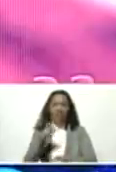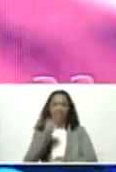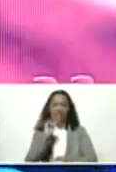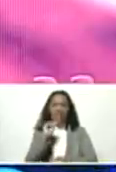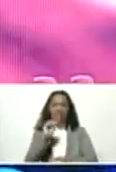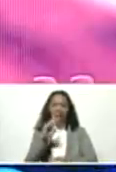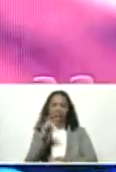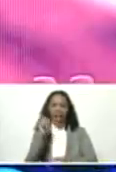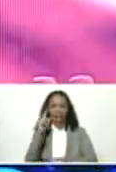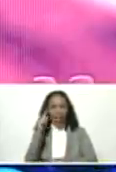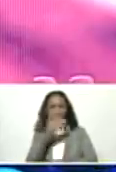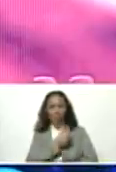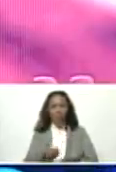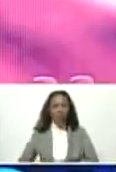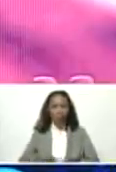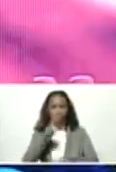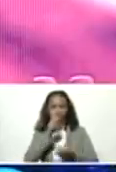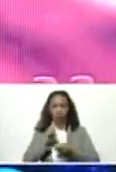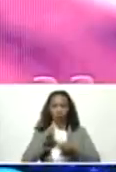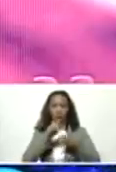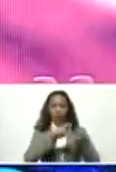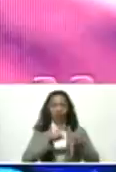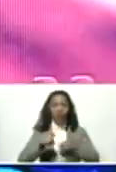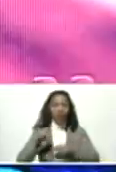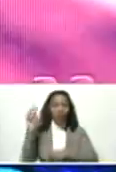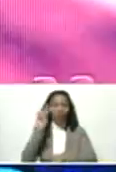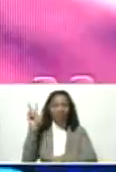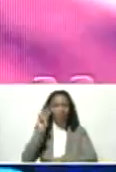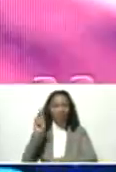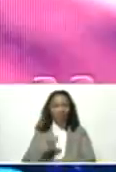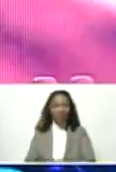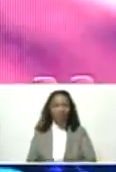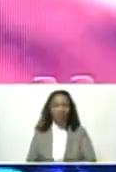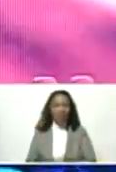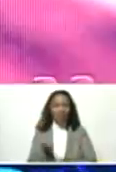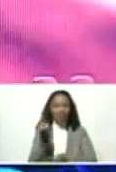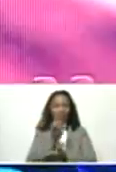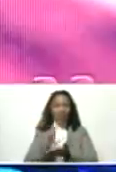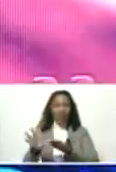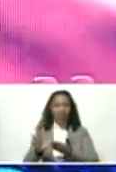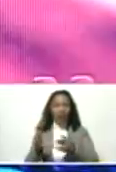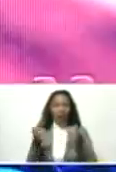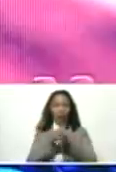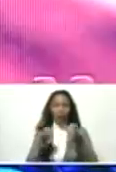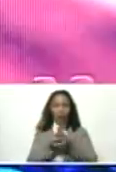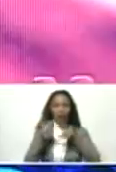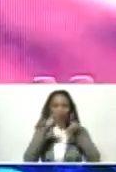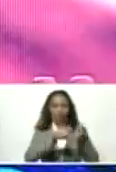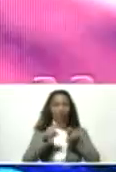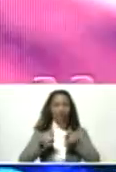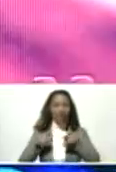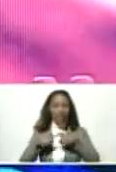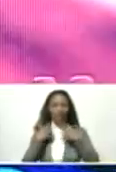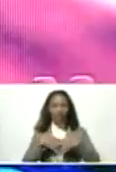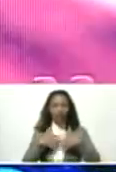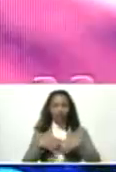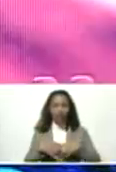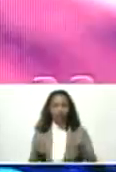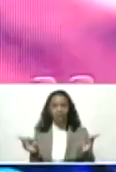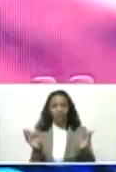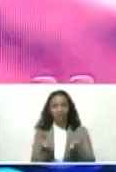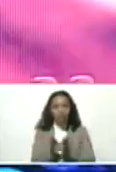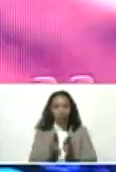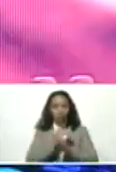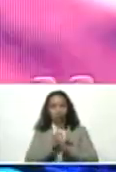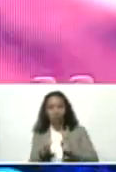presidenta del Banco Agrícola de Venezuela y que democratizar los créditos al sector agroindustrial pequeñito pequeño regular